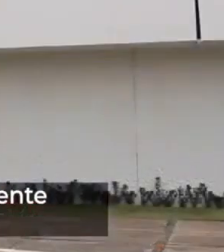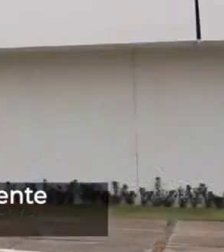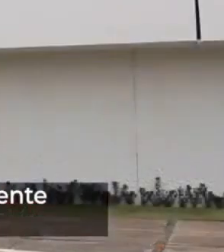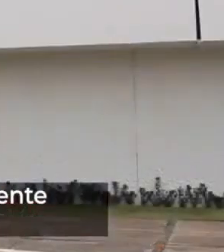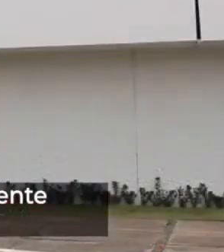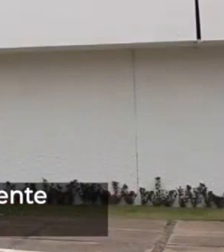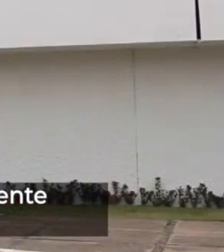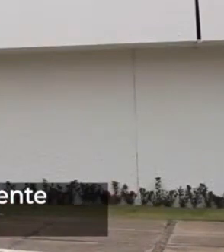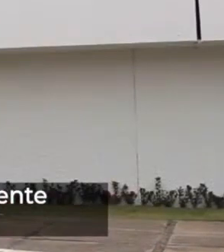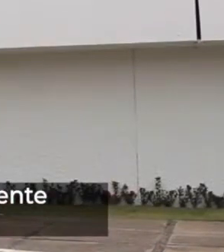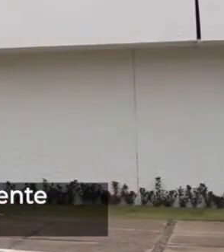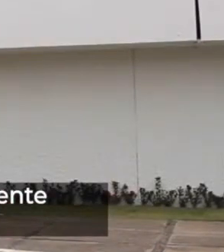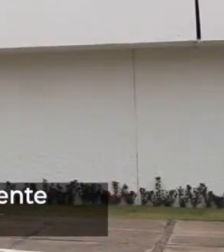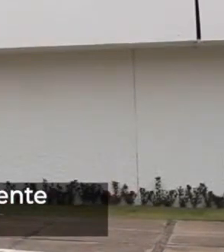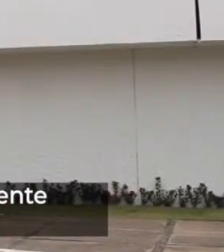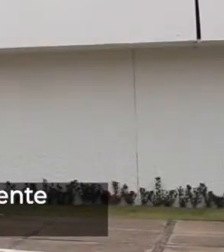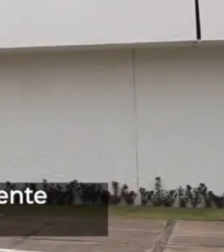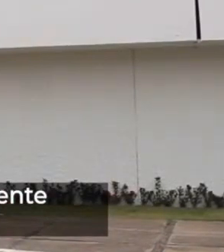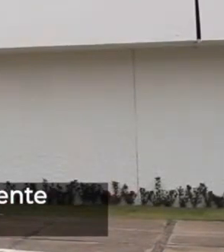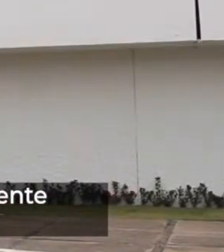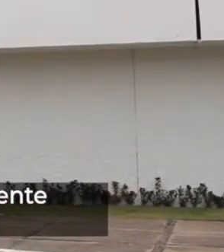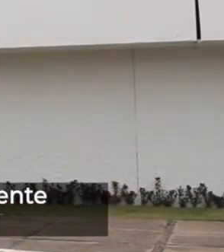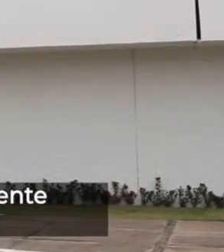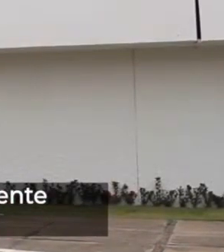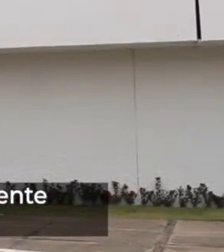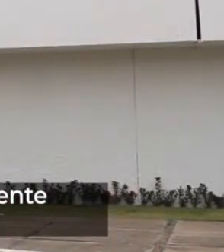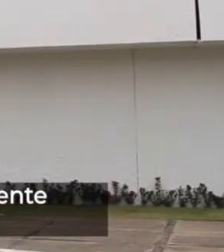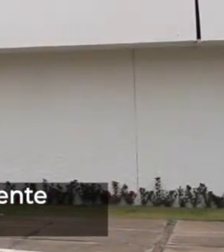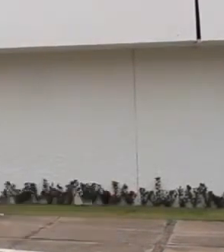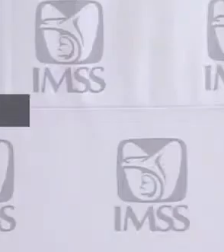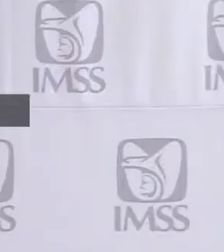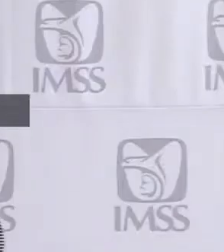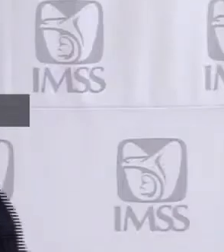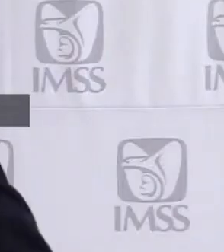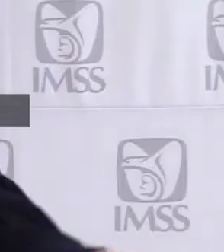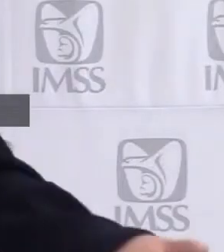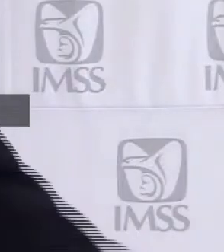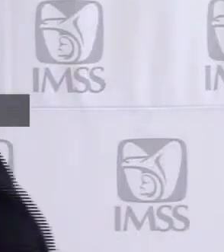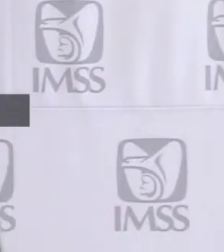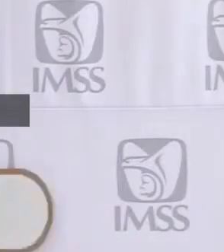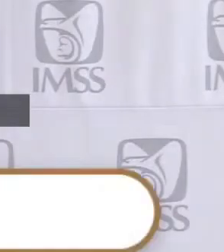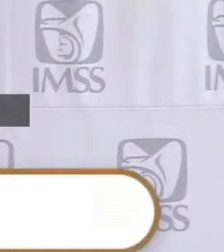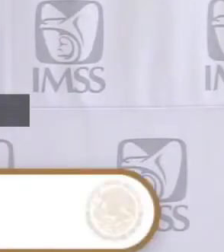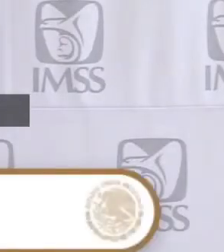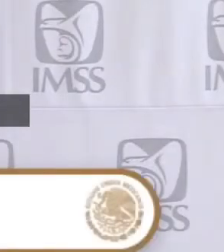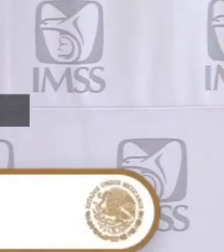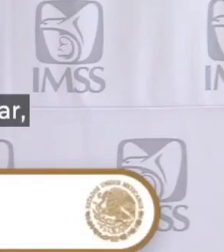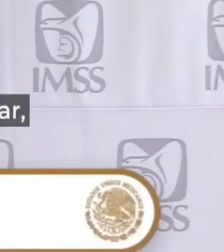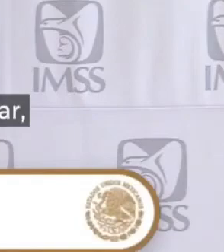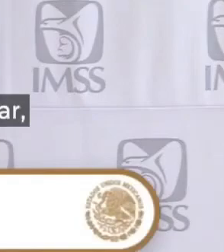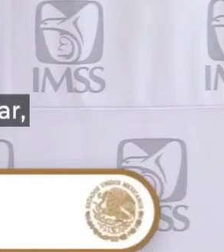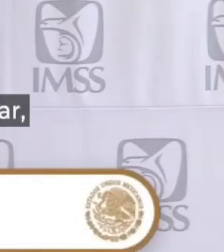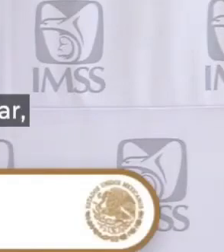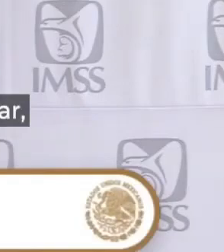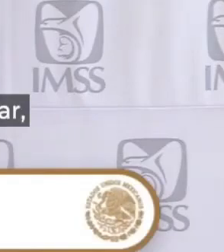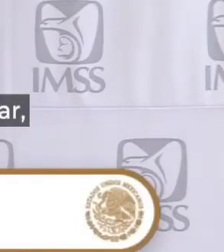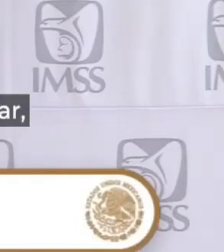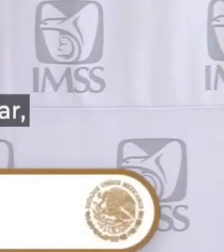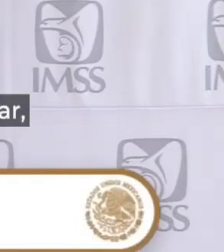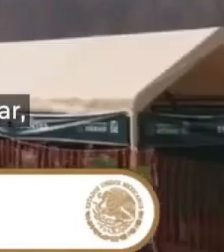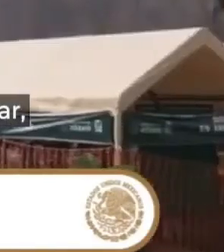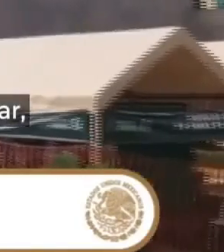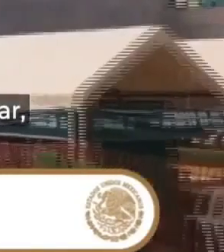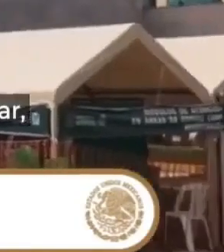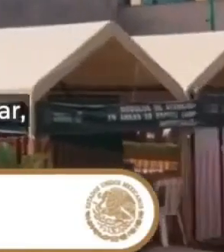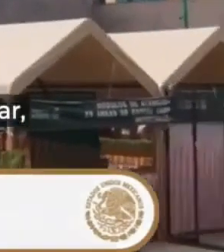de salud de su paciente que ingresa al hospital por COVID-19. Vamos a contar con una área temporal de informes a familiares.